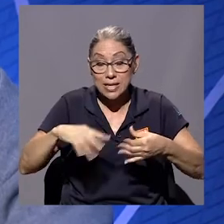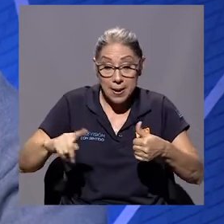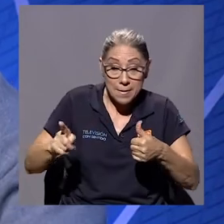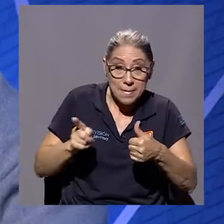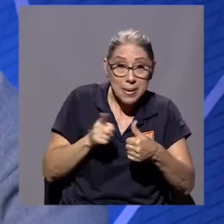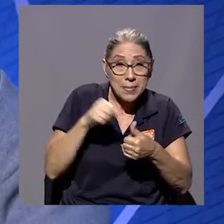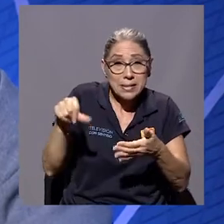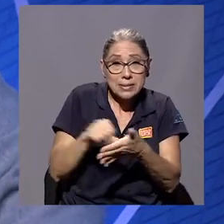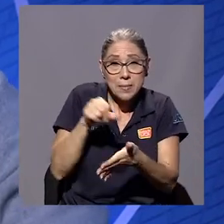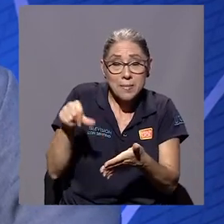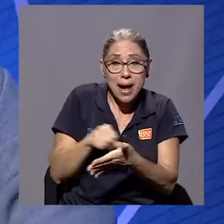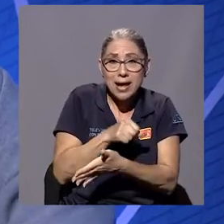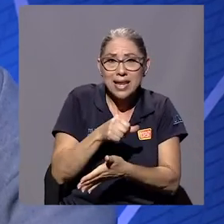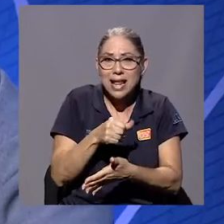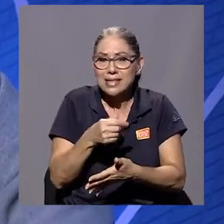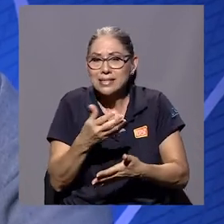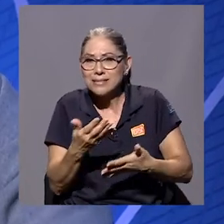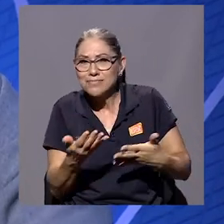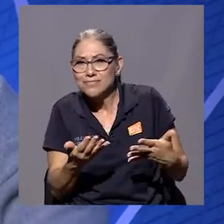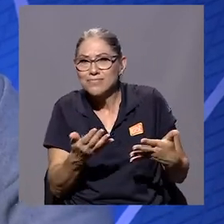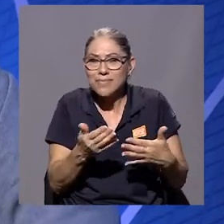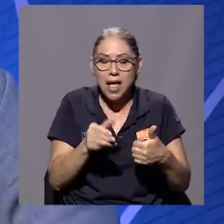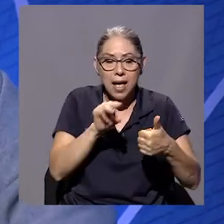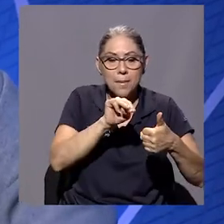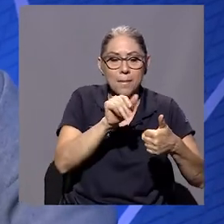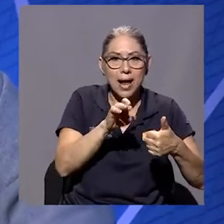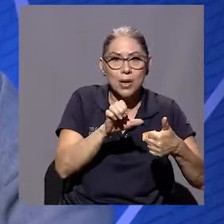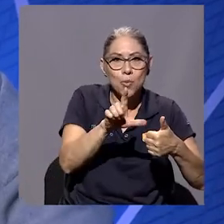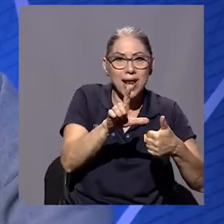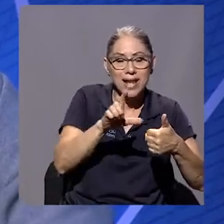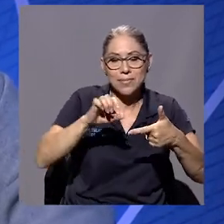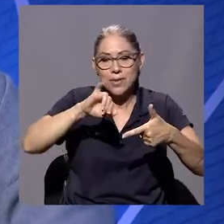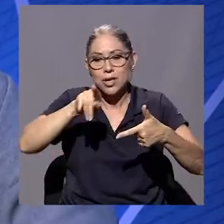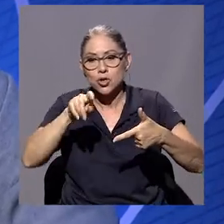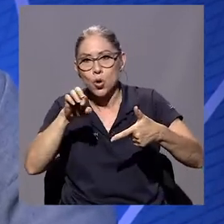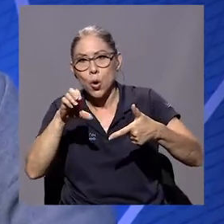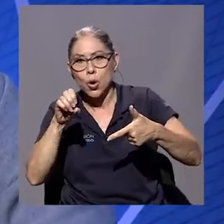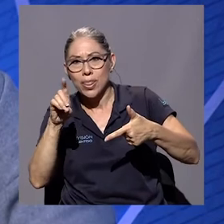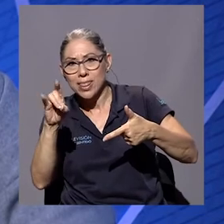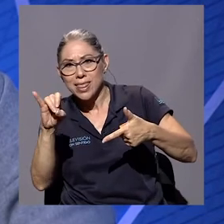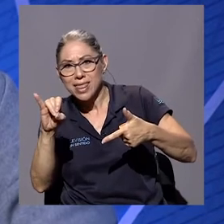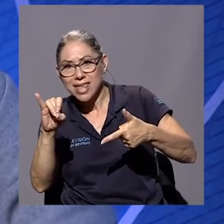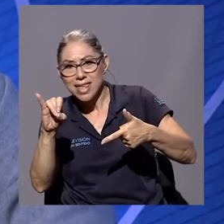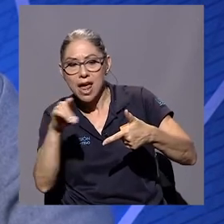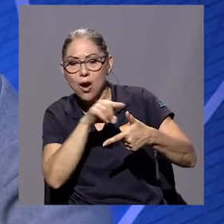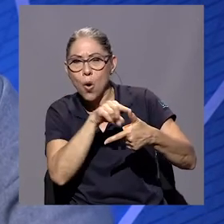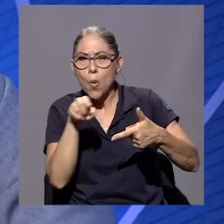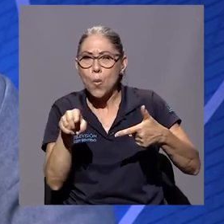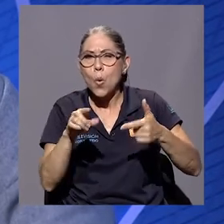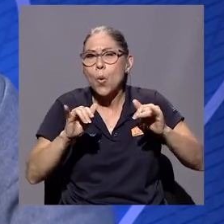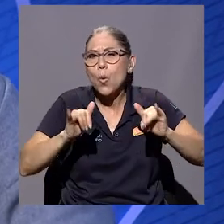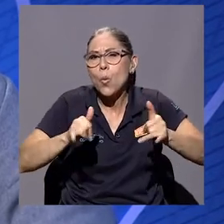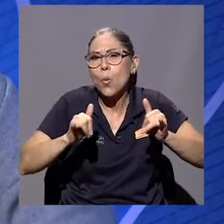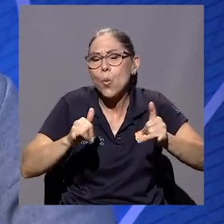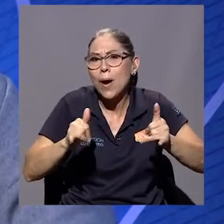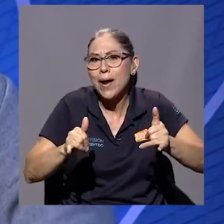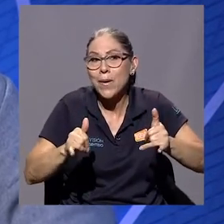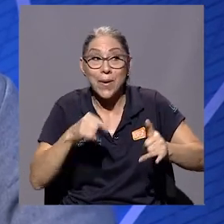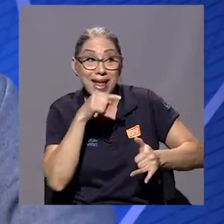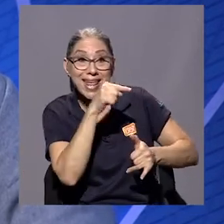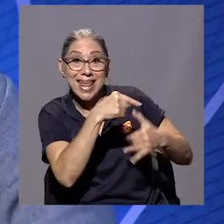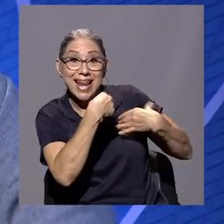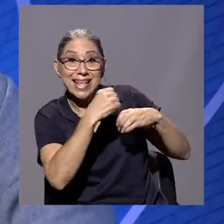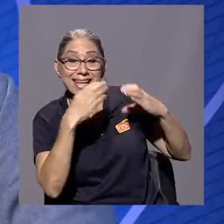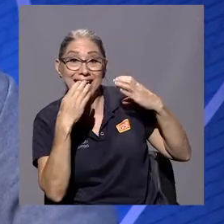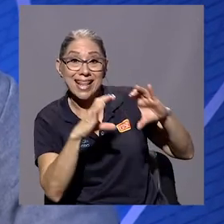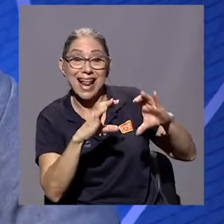primeras páginas un sorpresivo juego entre Manuel y Jordi. Y don Enrique categoriza inclusive la forma en la que